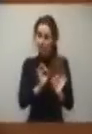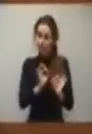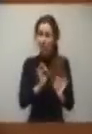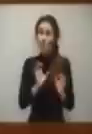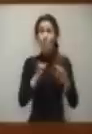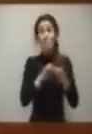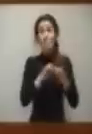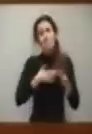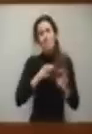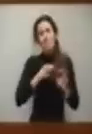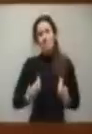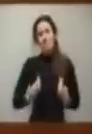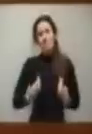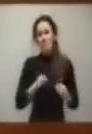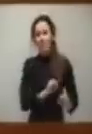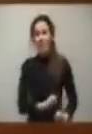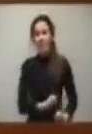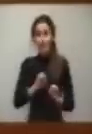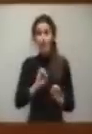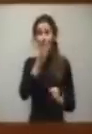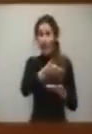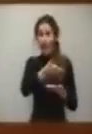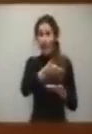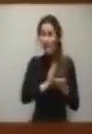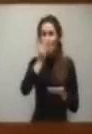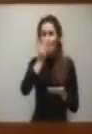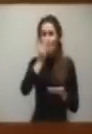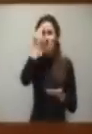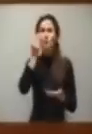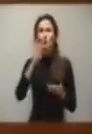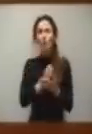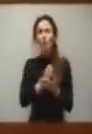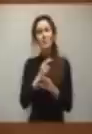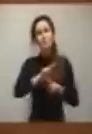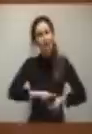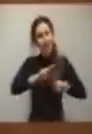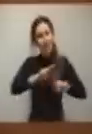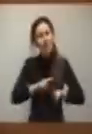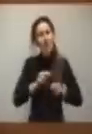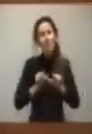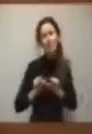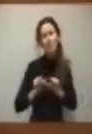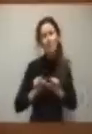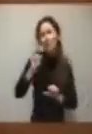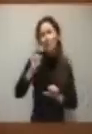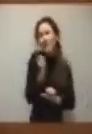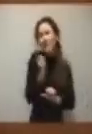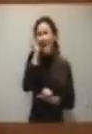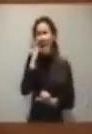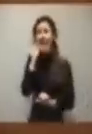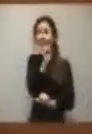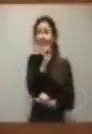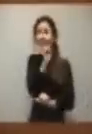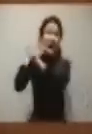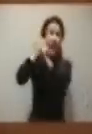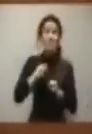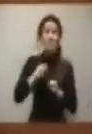defenderá. Pero ya digo, en la primera parte, creo que todos deberíamos hacer un análisis de lo que ha pasado en los últimos 15 años en este país en el ámbito de